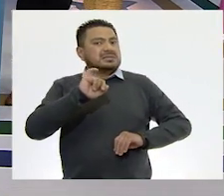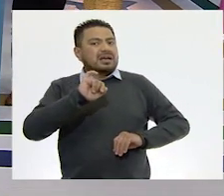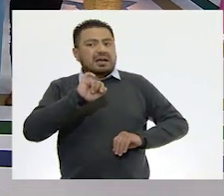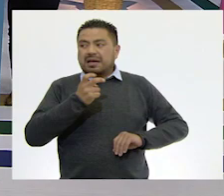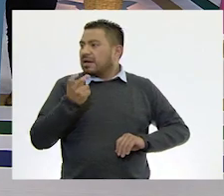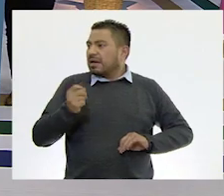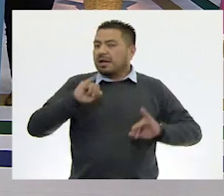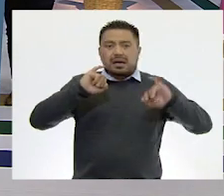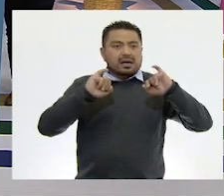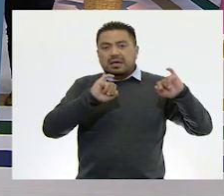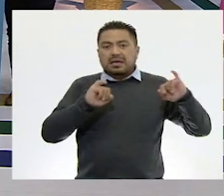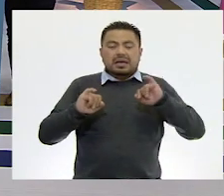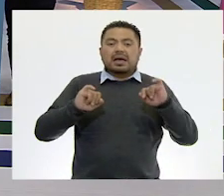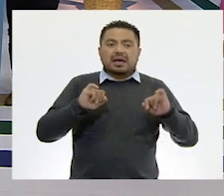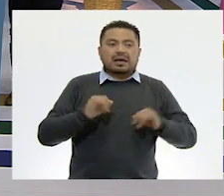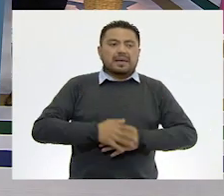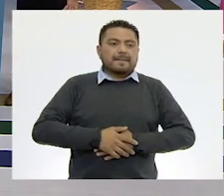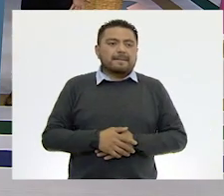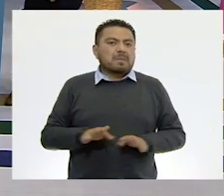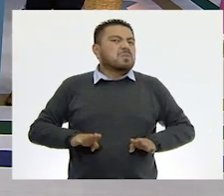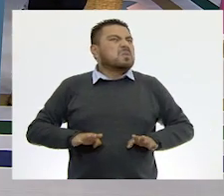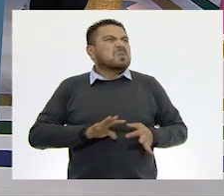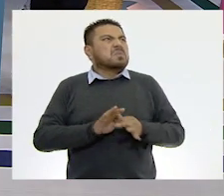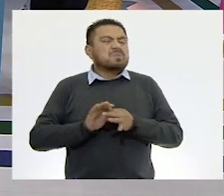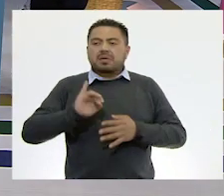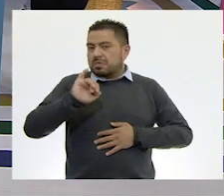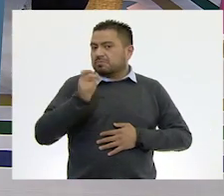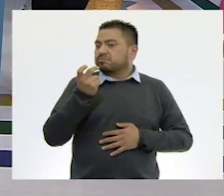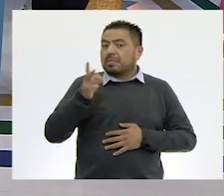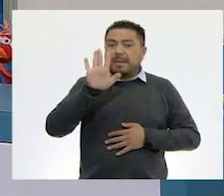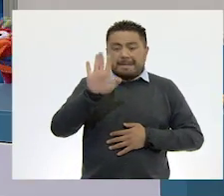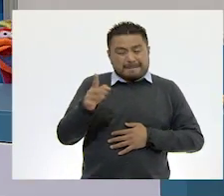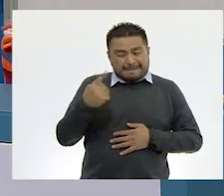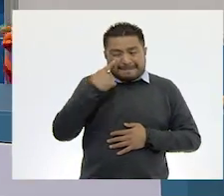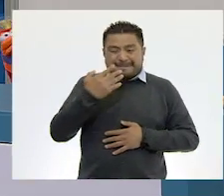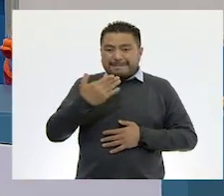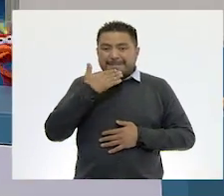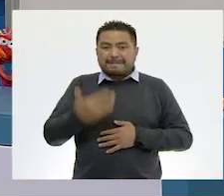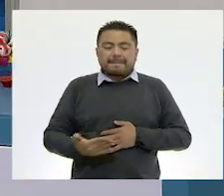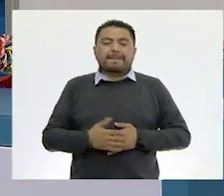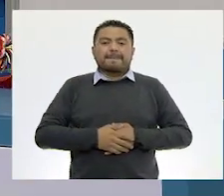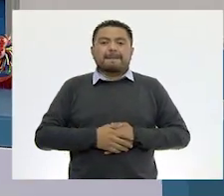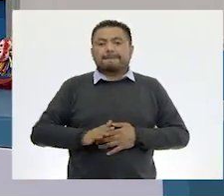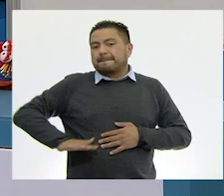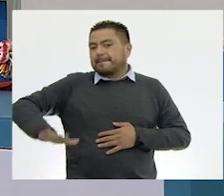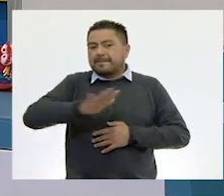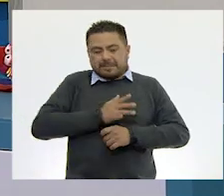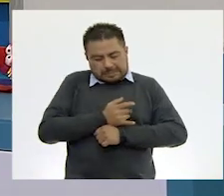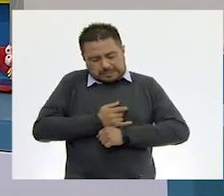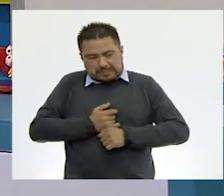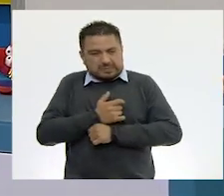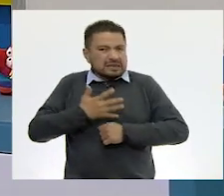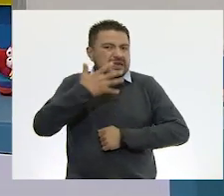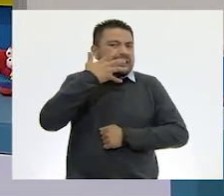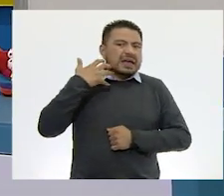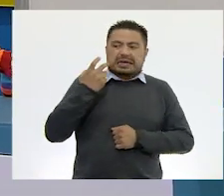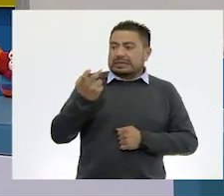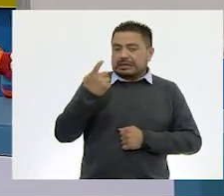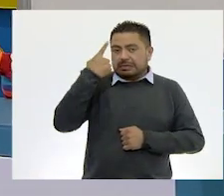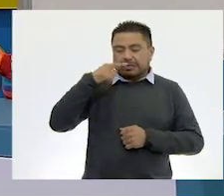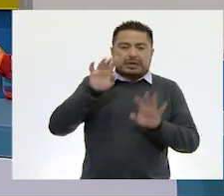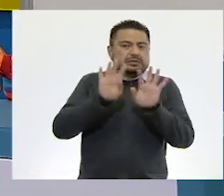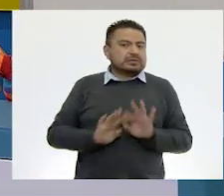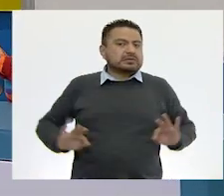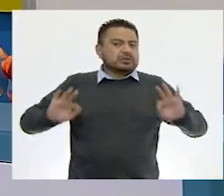excremento. tiene mucha similitud. Así es. Fíjense muy bien. Los que estudian a los felinos, para ellos es muy